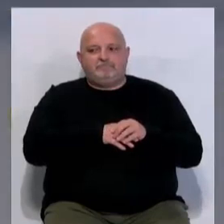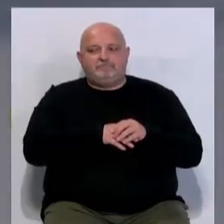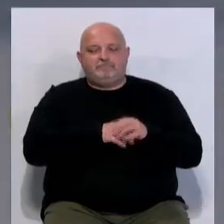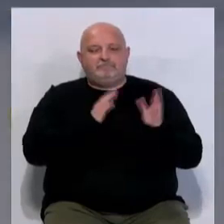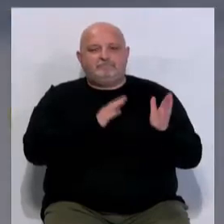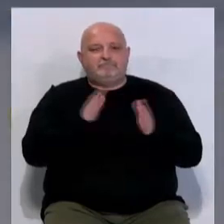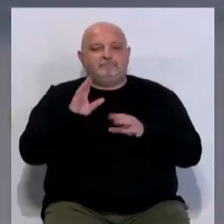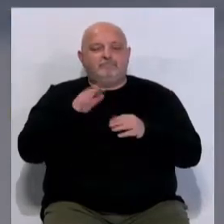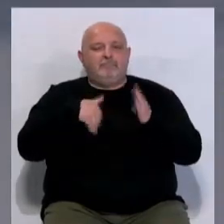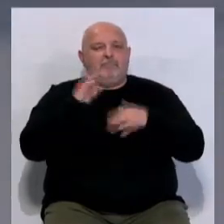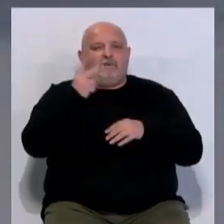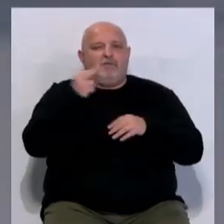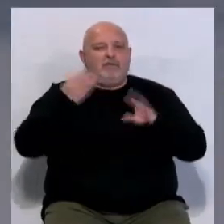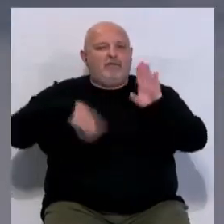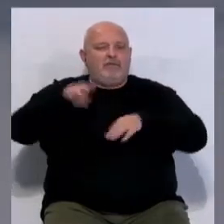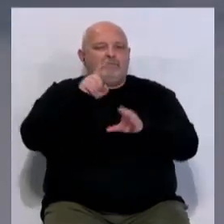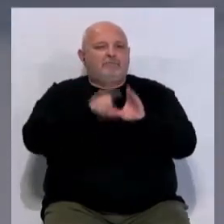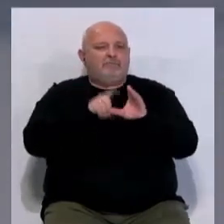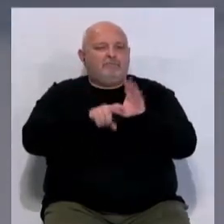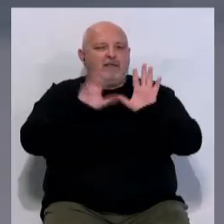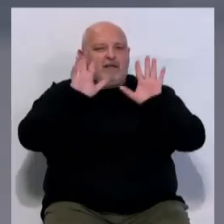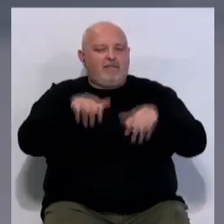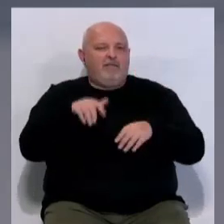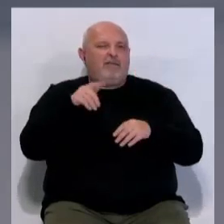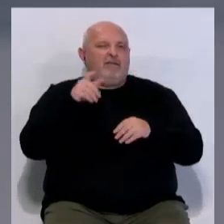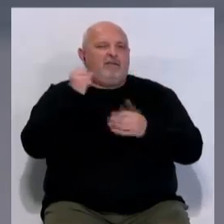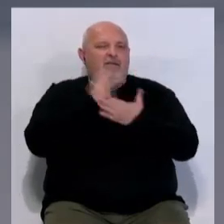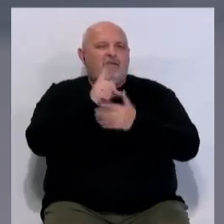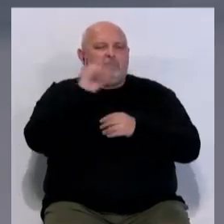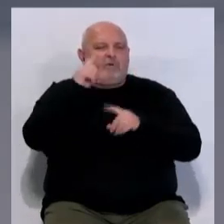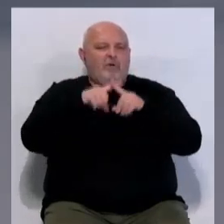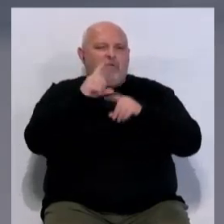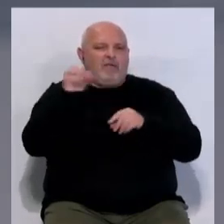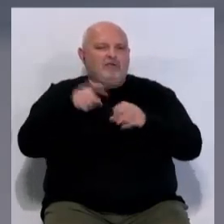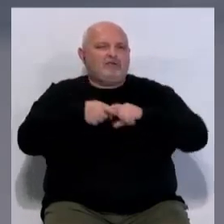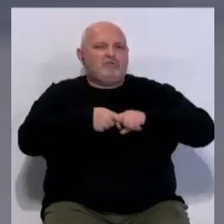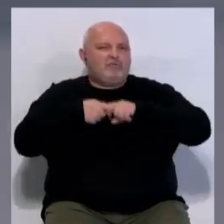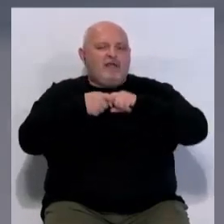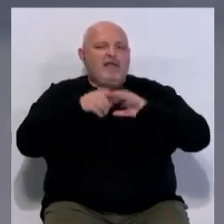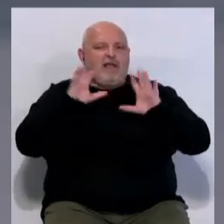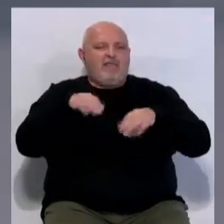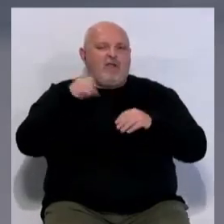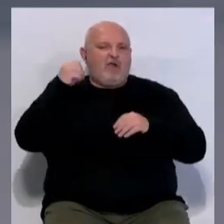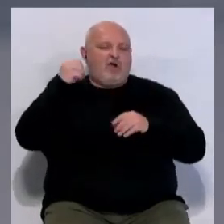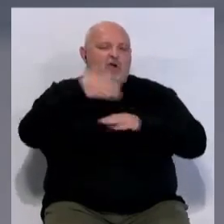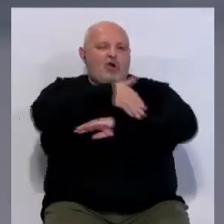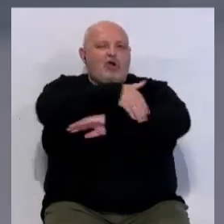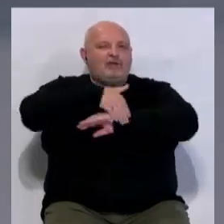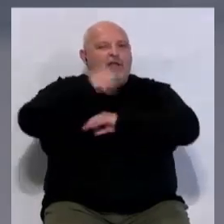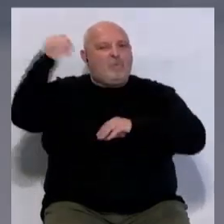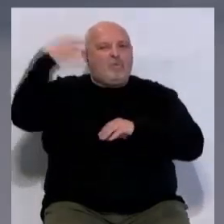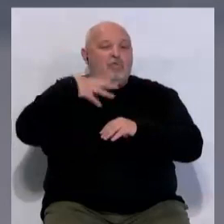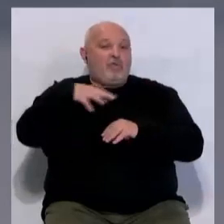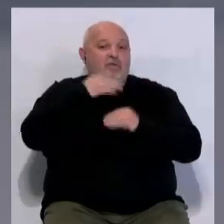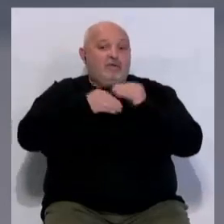Y más de 200 nadadores participarán en Cádiz. En el reto 100% solidario Cádiz Costa de la Luz. Una cita que